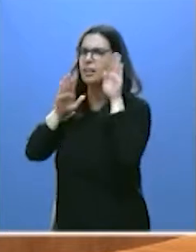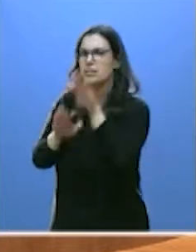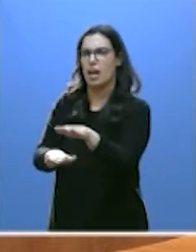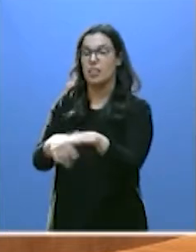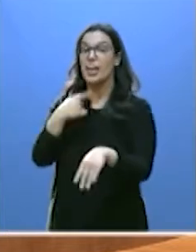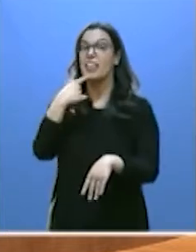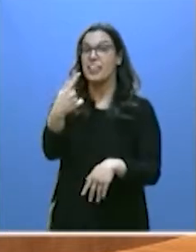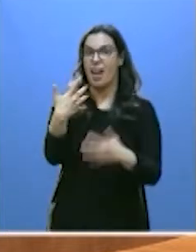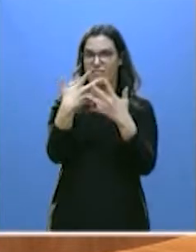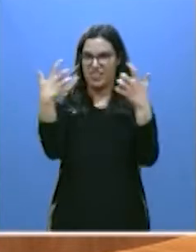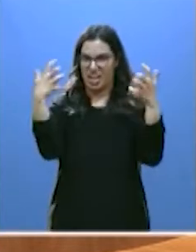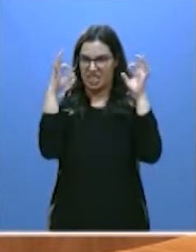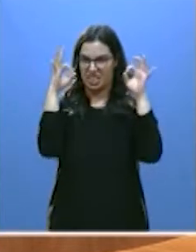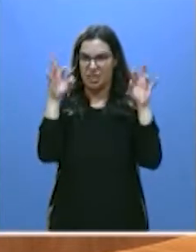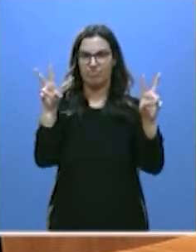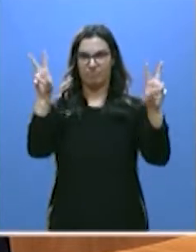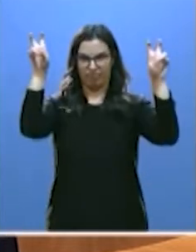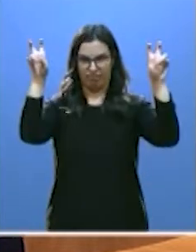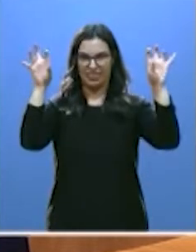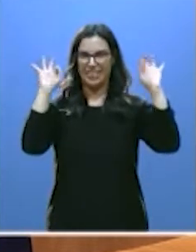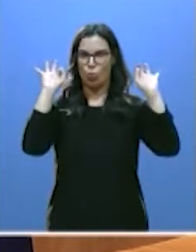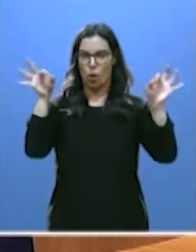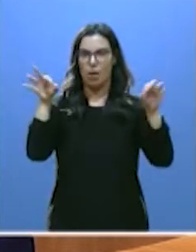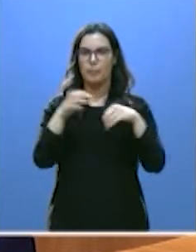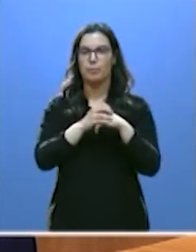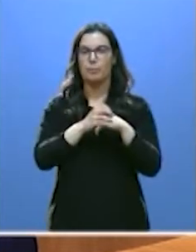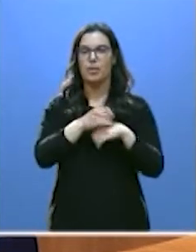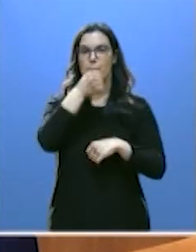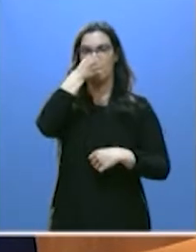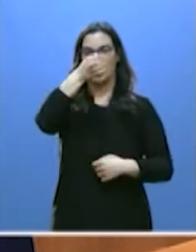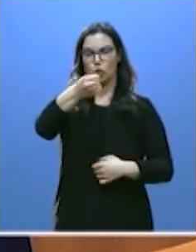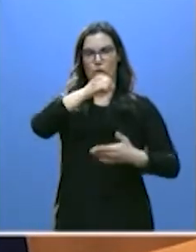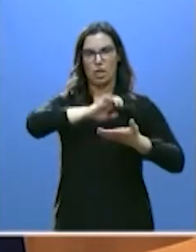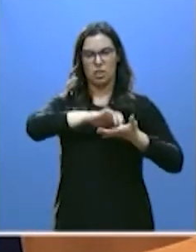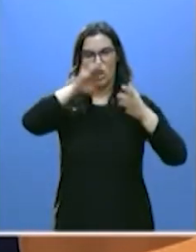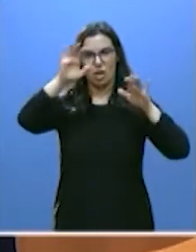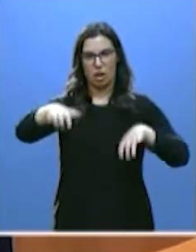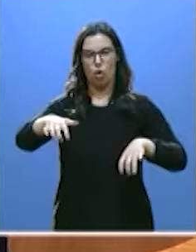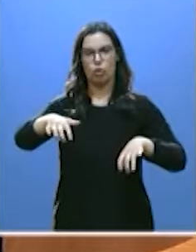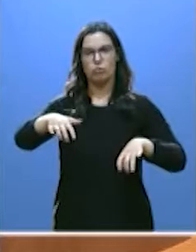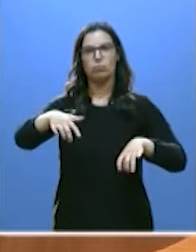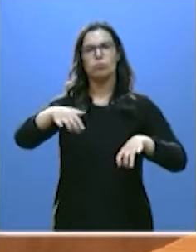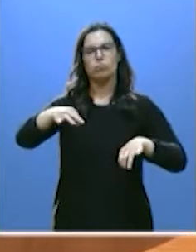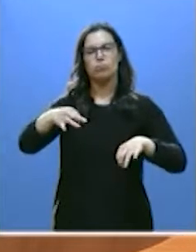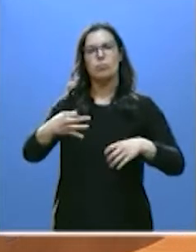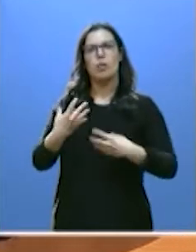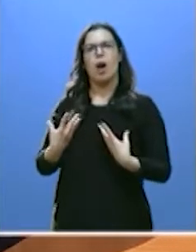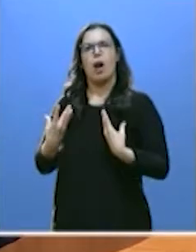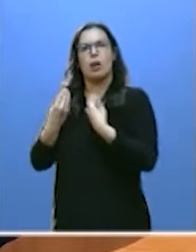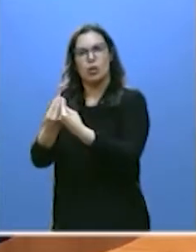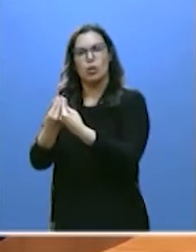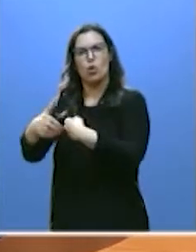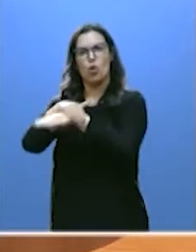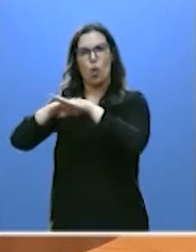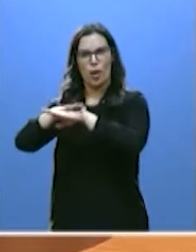literalmente, abro comillas, el PSOE de Castilla y León va a estar al lado del gobierno de